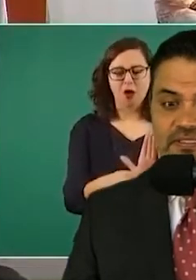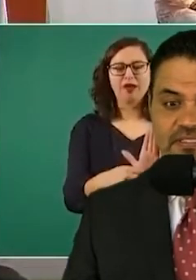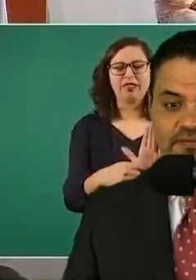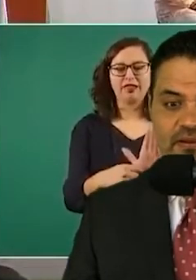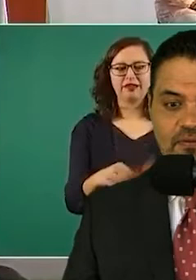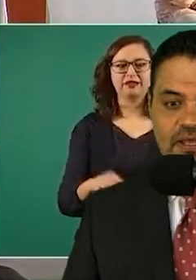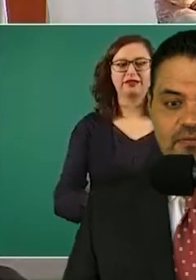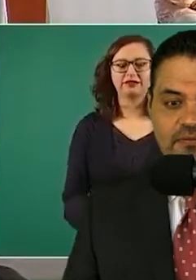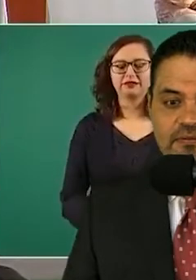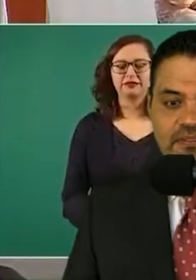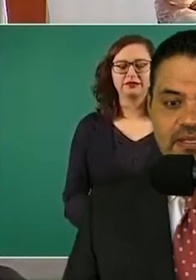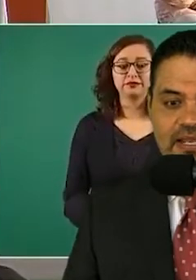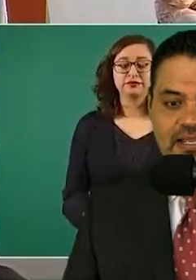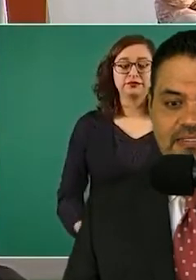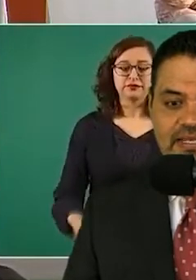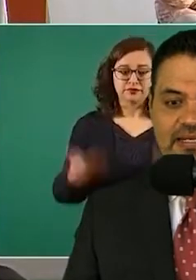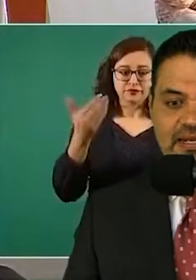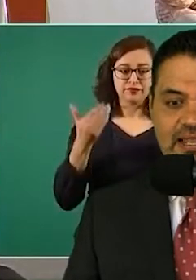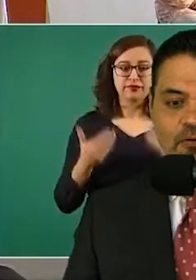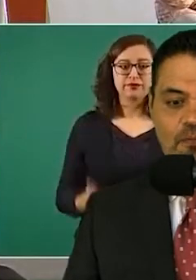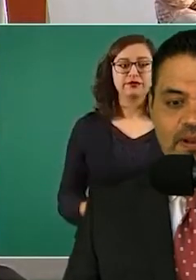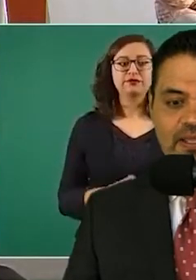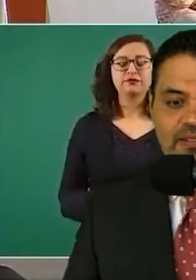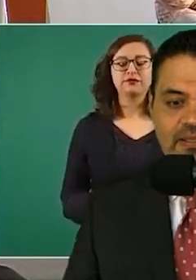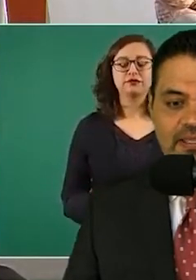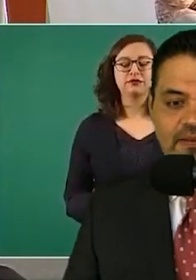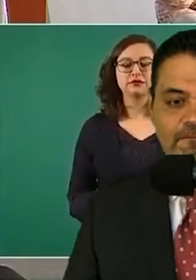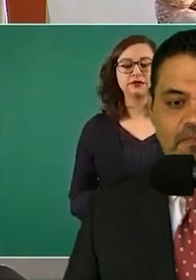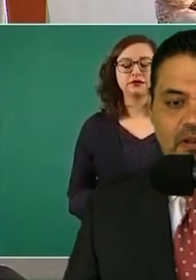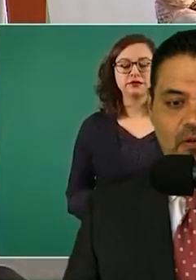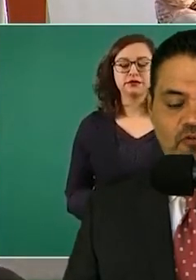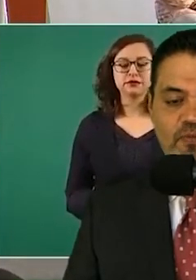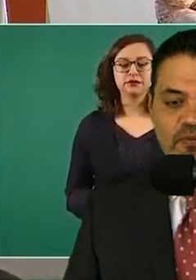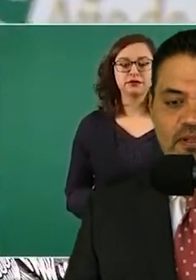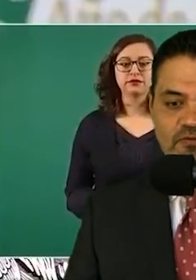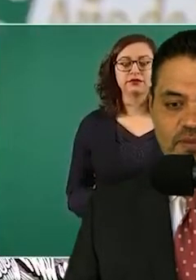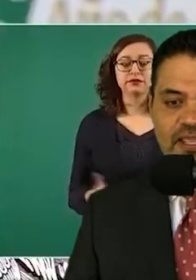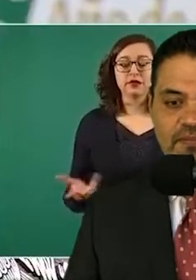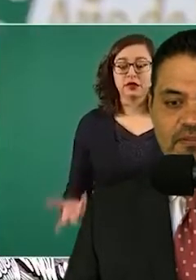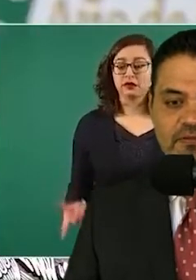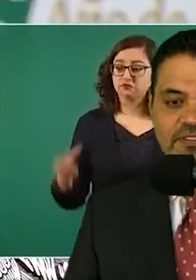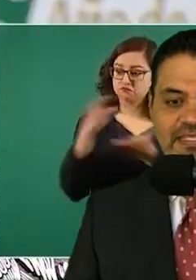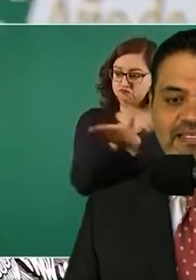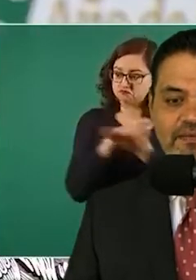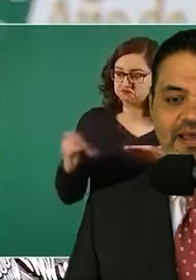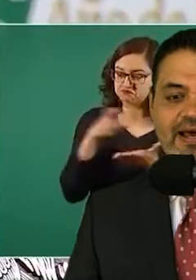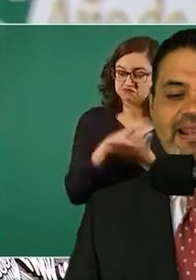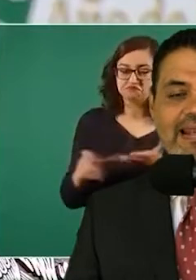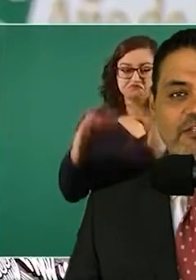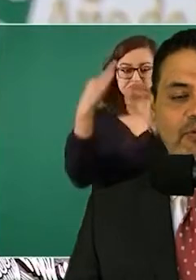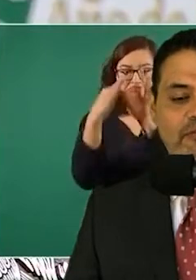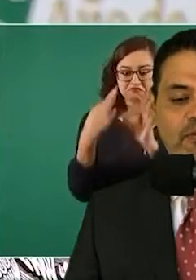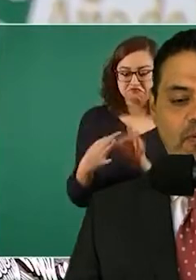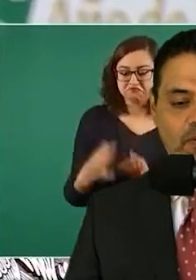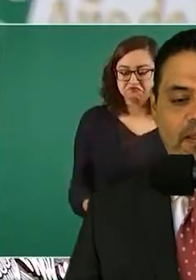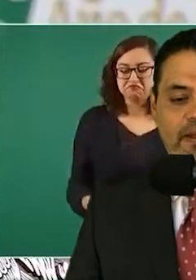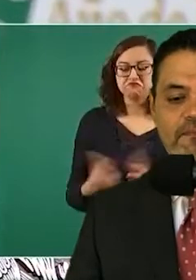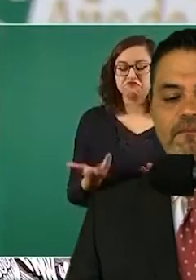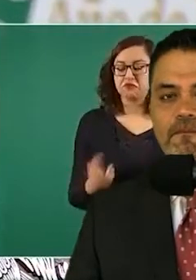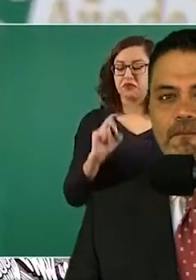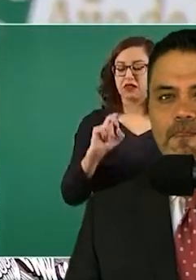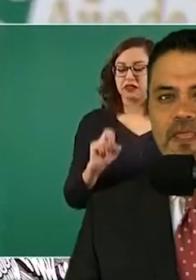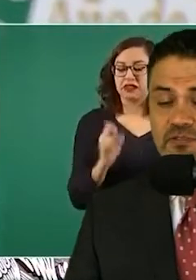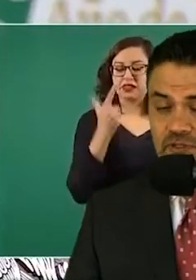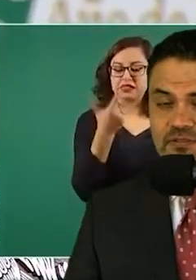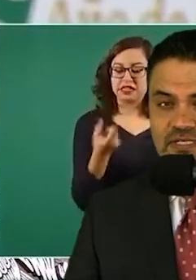que finalmente se habían logrado alcanzar la compra de los medicamentos y se había resuelto el problema.